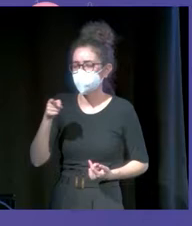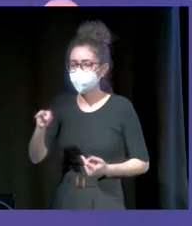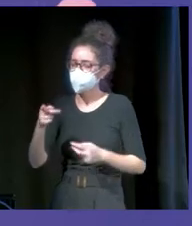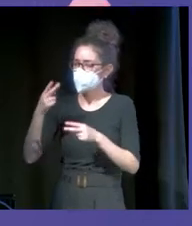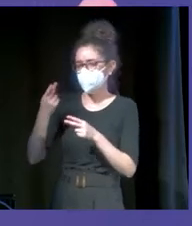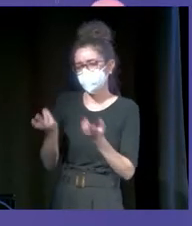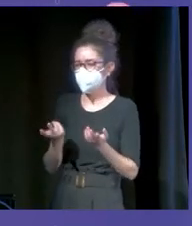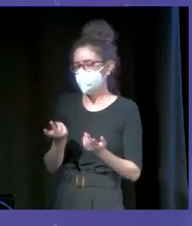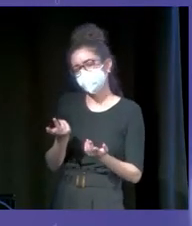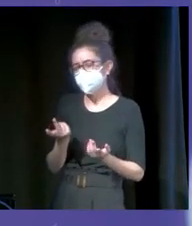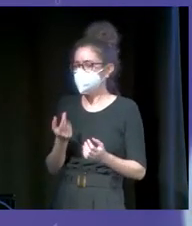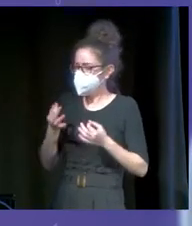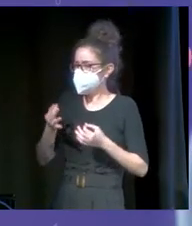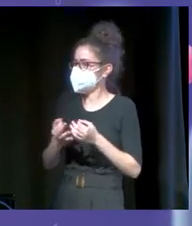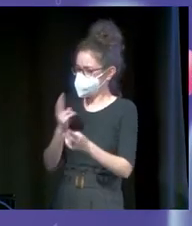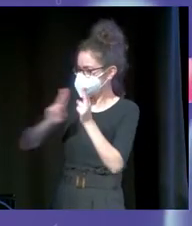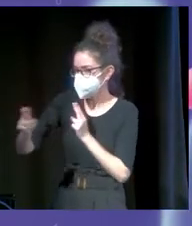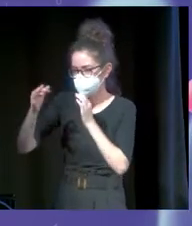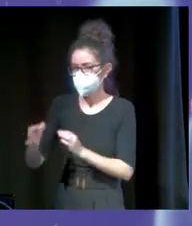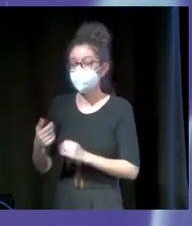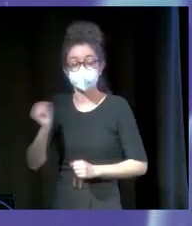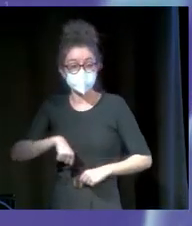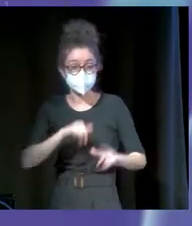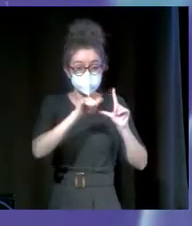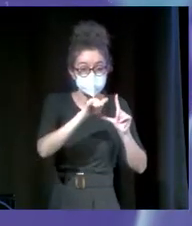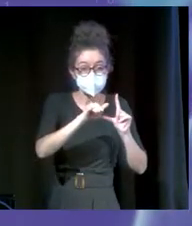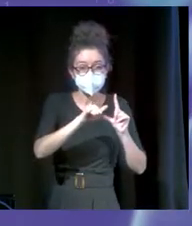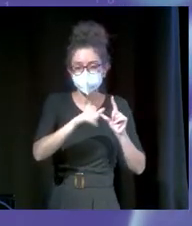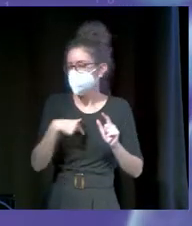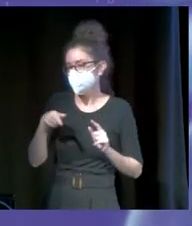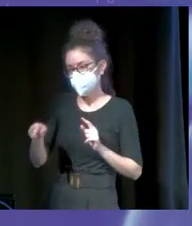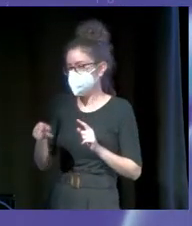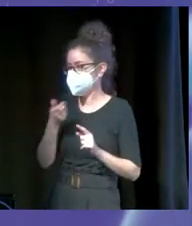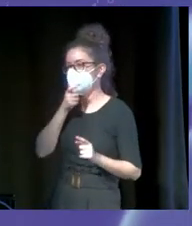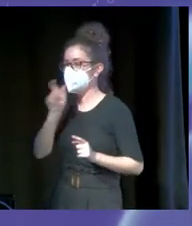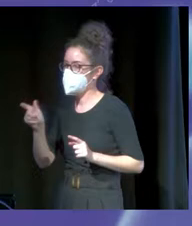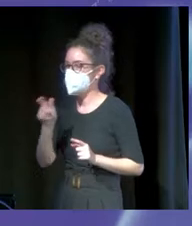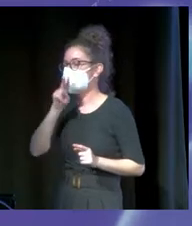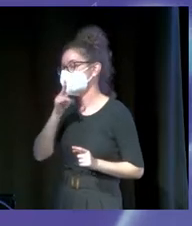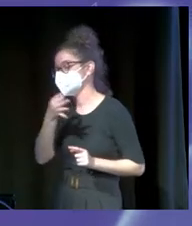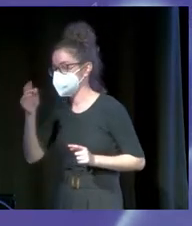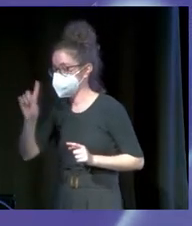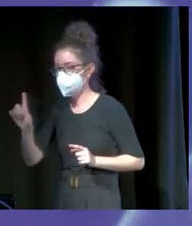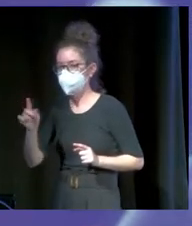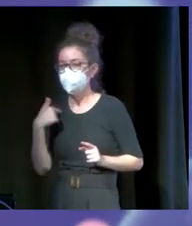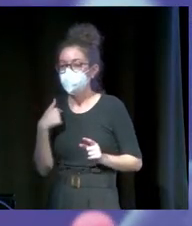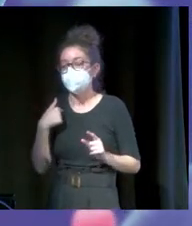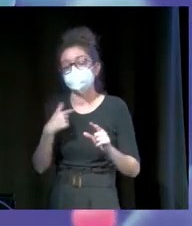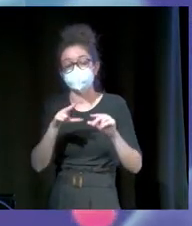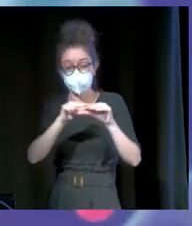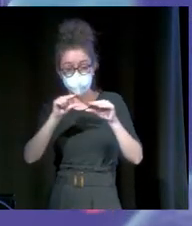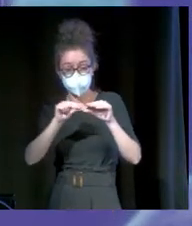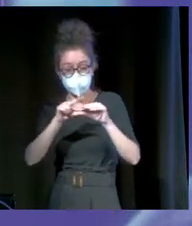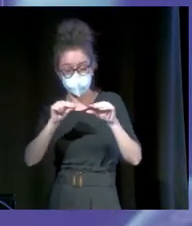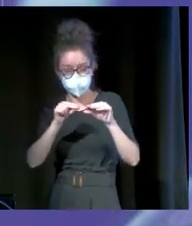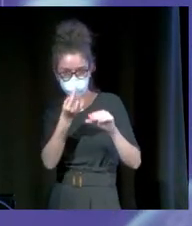incorrecto. Perfecto. Bueno, me hago YouTube. No lo sabes ni pronunciar, David, ni pronunciar. Y intenté subir un vídeo y me pasó lo mismo que con